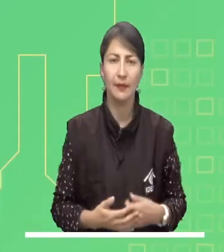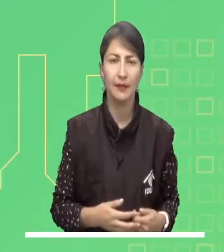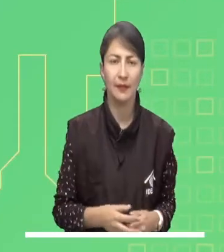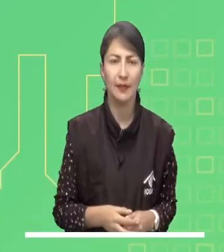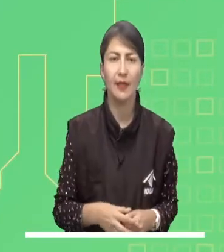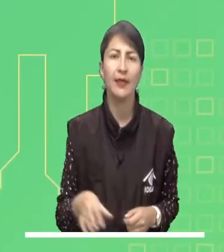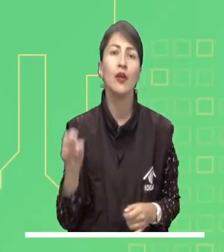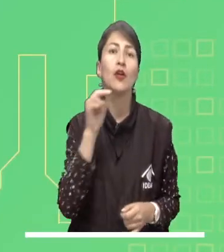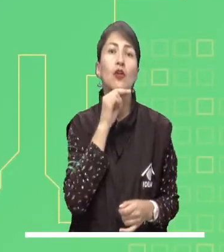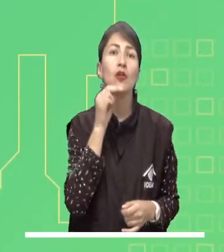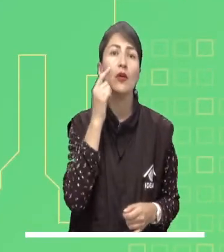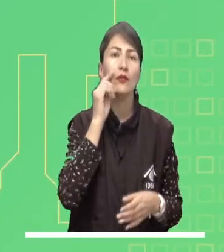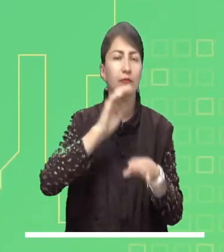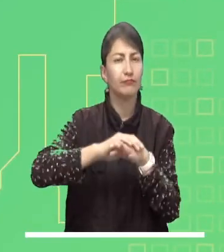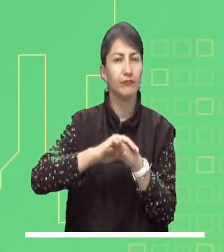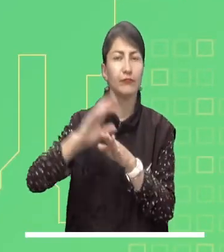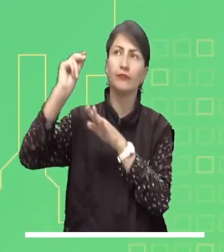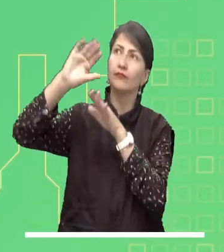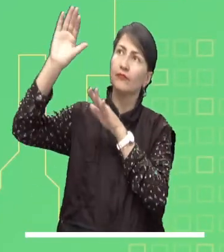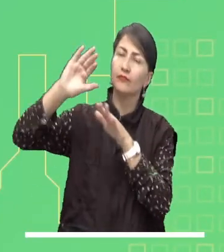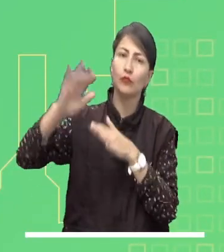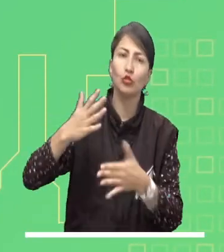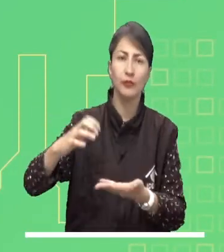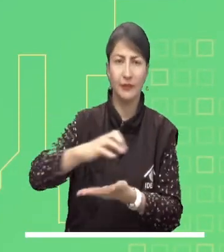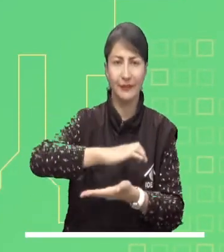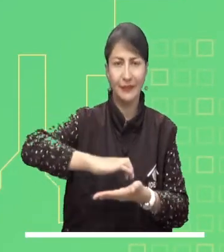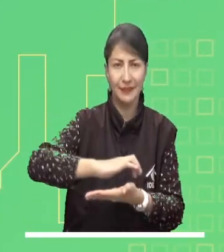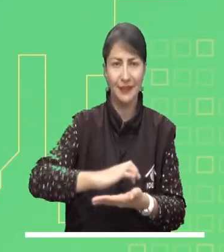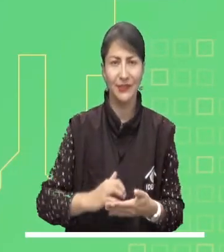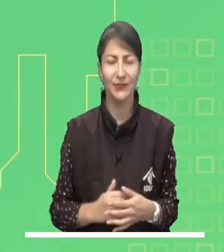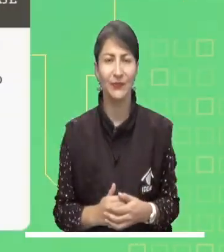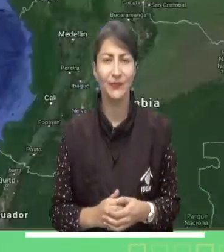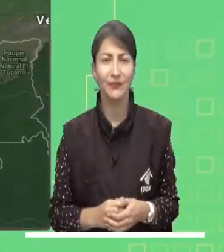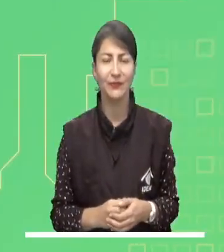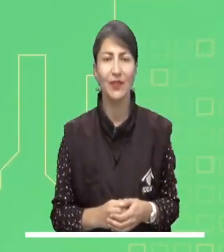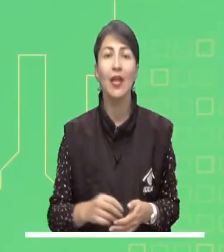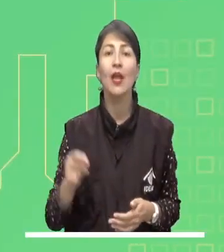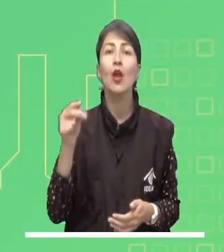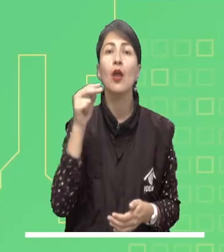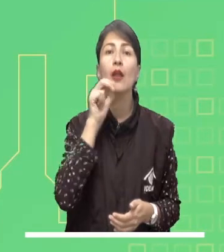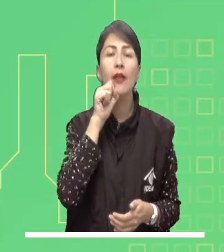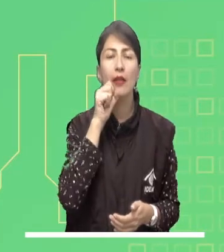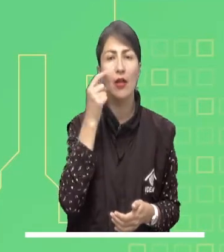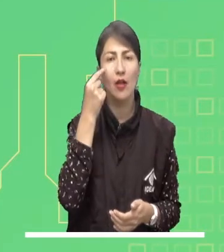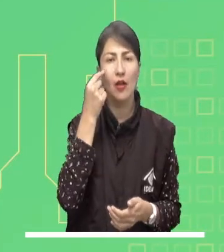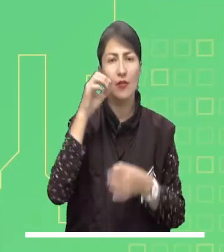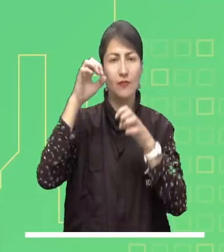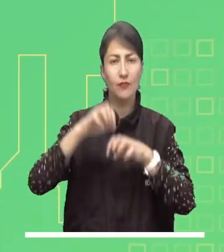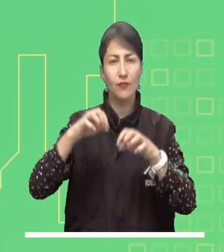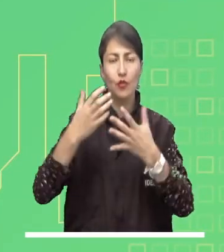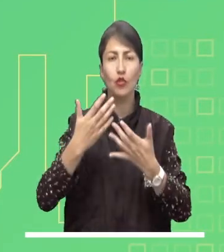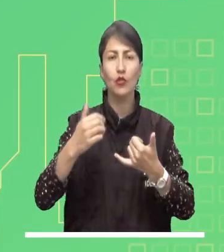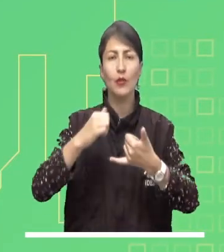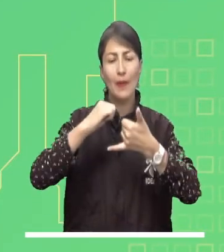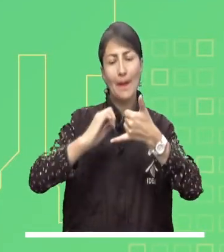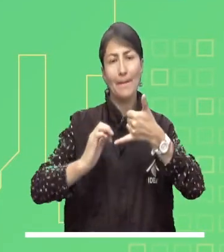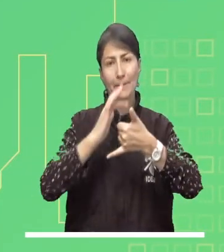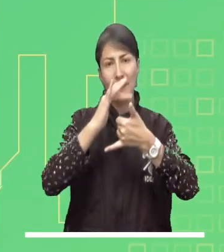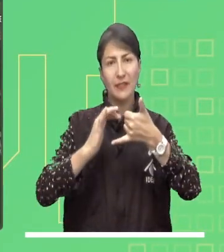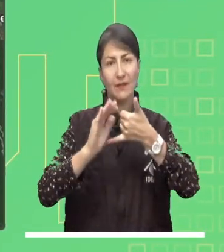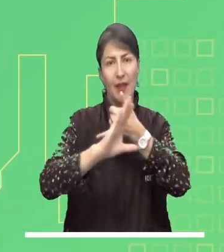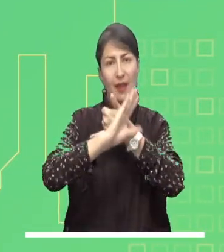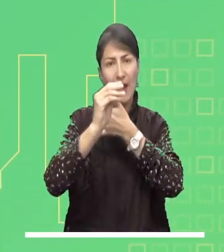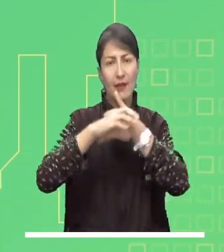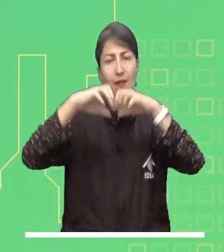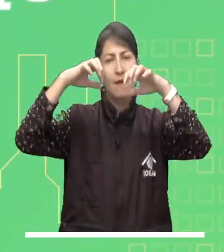Alerta roja por deslizamientos en Santander. Alerta naranja por tiempo lluvioso en el Océano Pacífico y en el Mar Caribe.